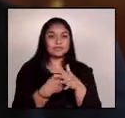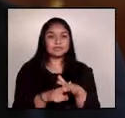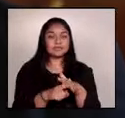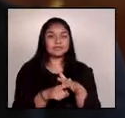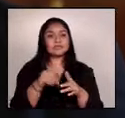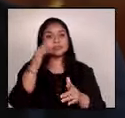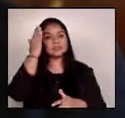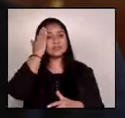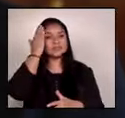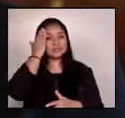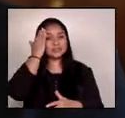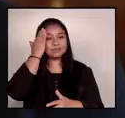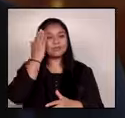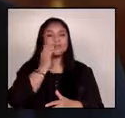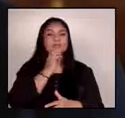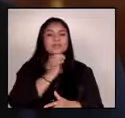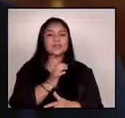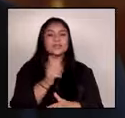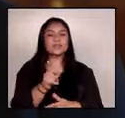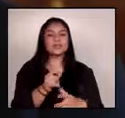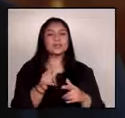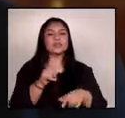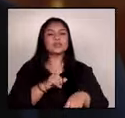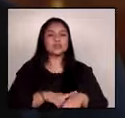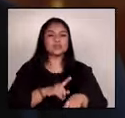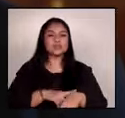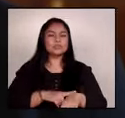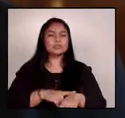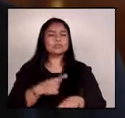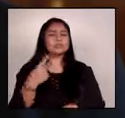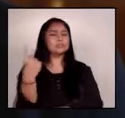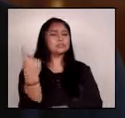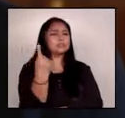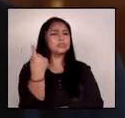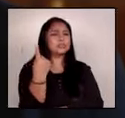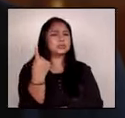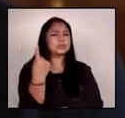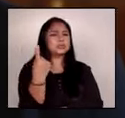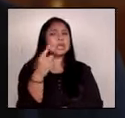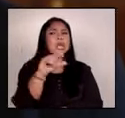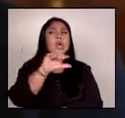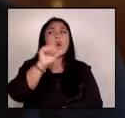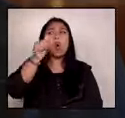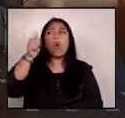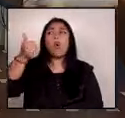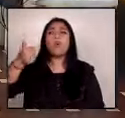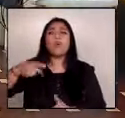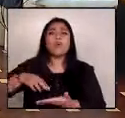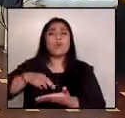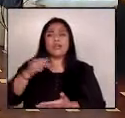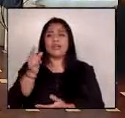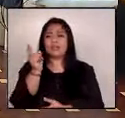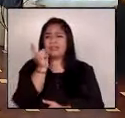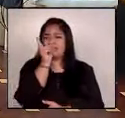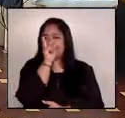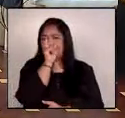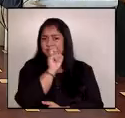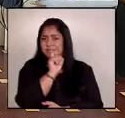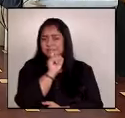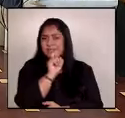que es un espacio privilegiado que no se sostiene con el resto de países, que somos